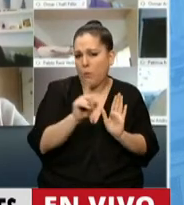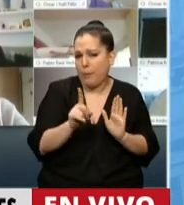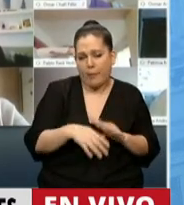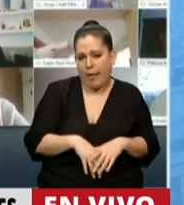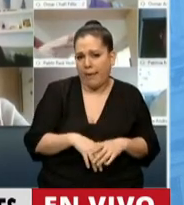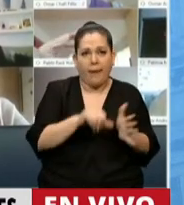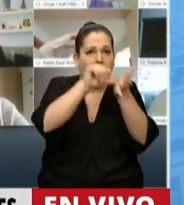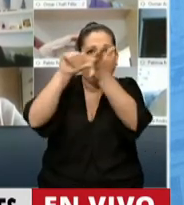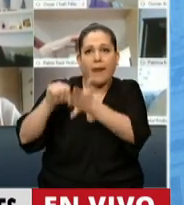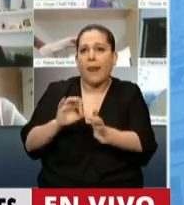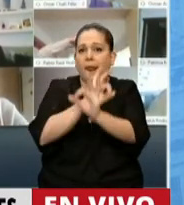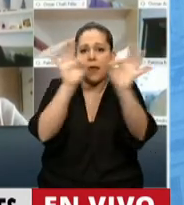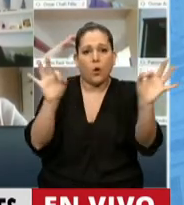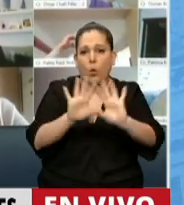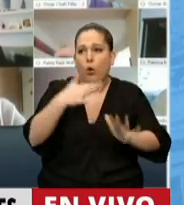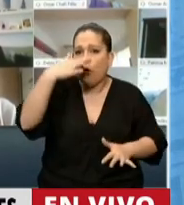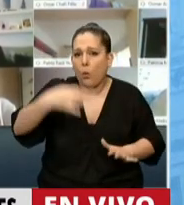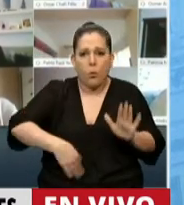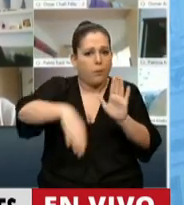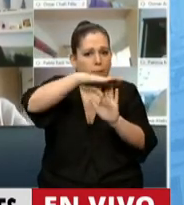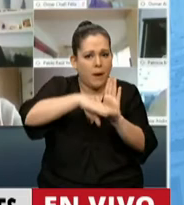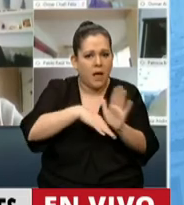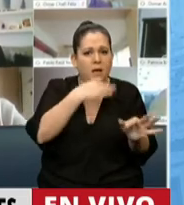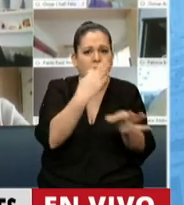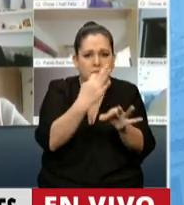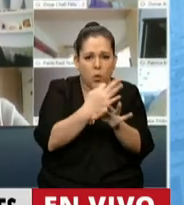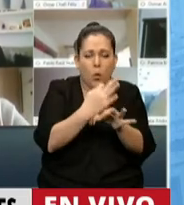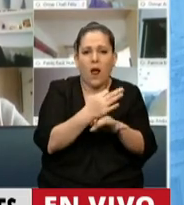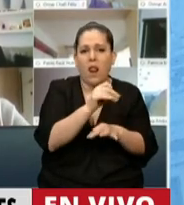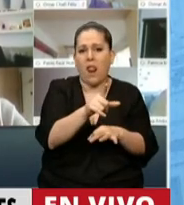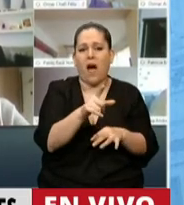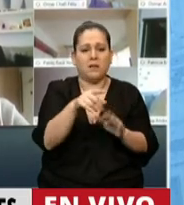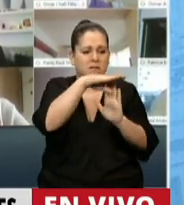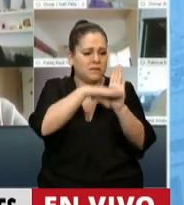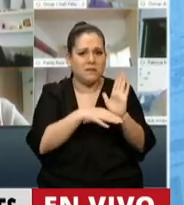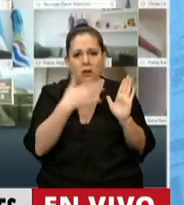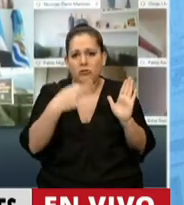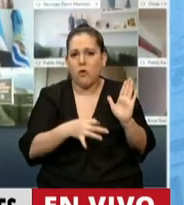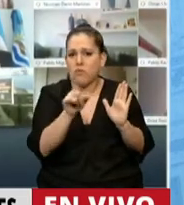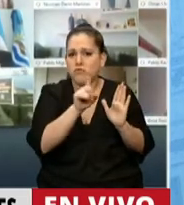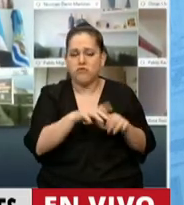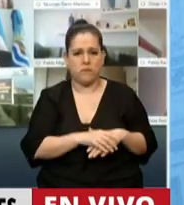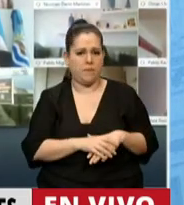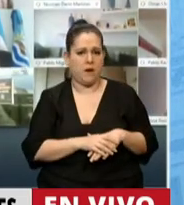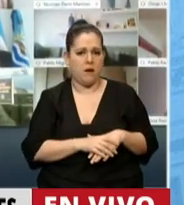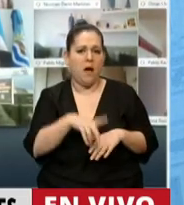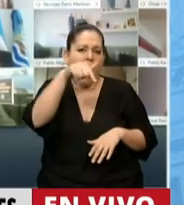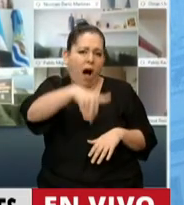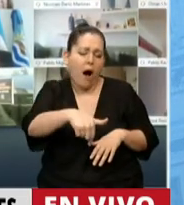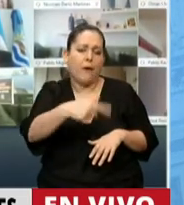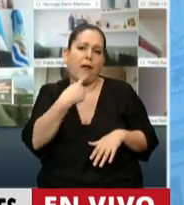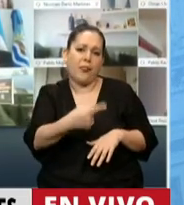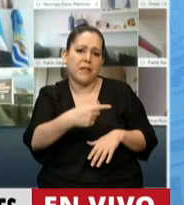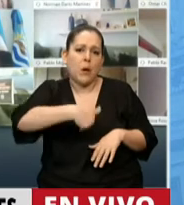ningún lugar del país, la mayoría de las escuelas están fuera de esos cánones, y ahora se habla de un